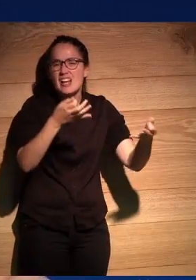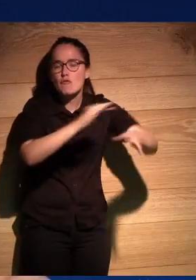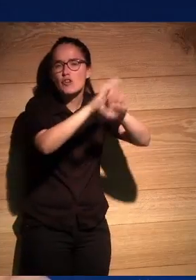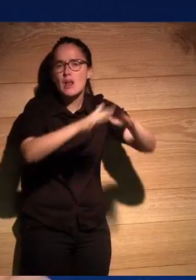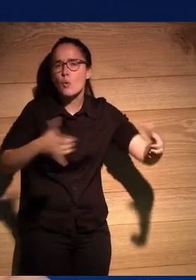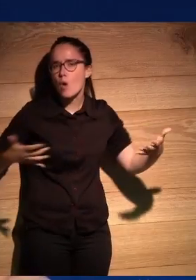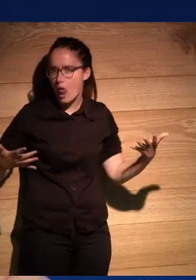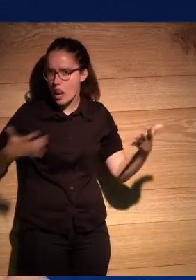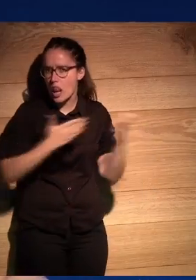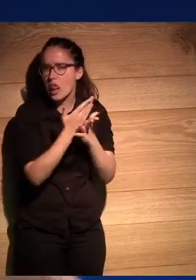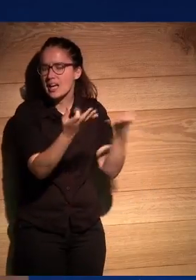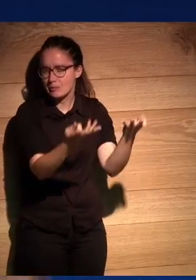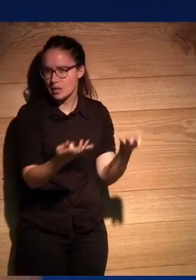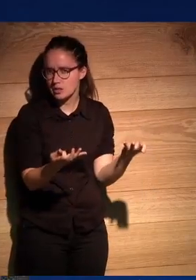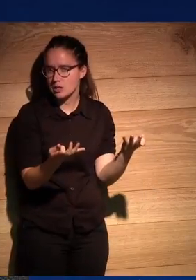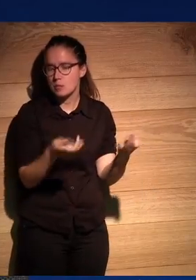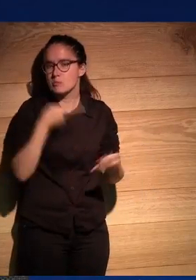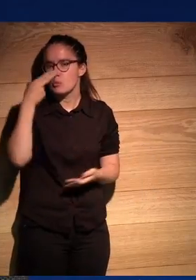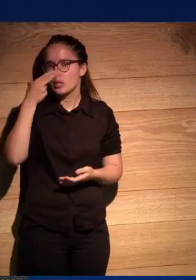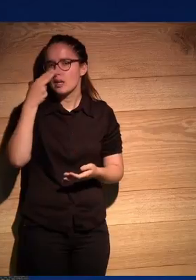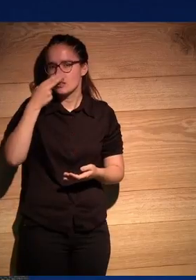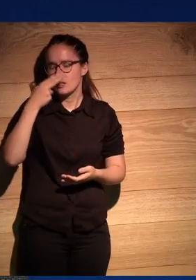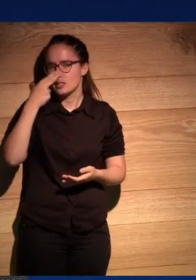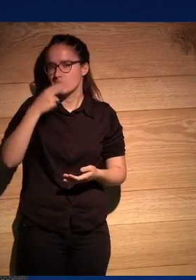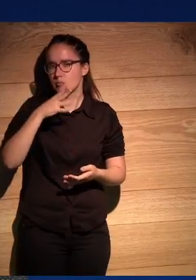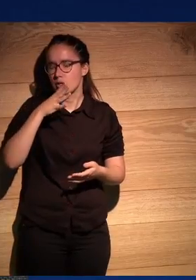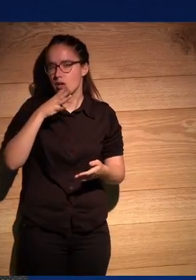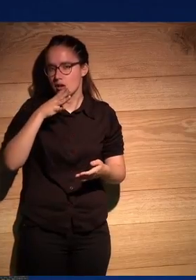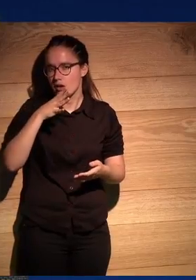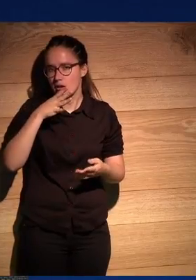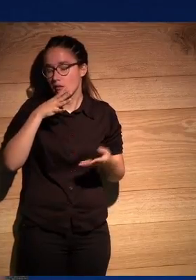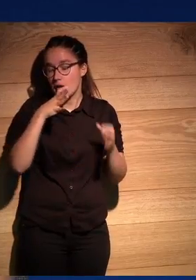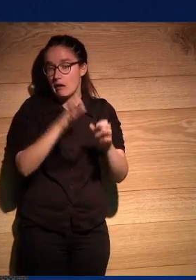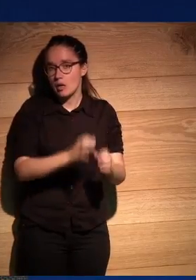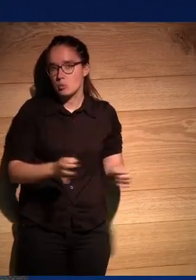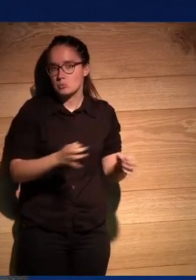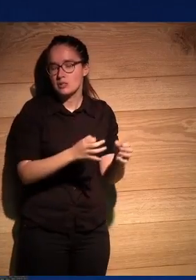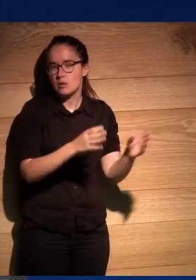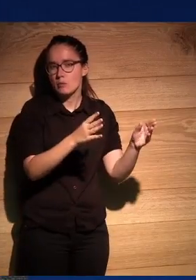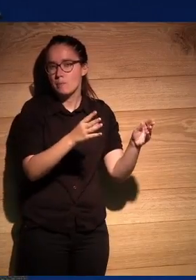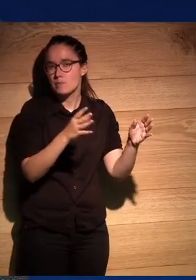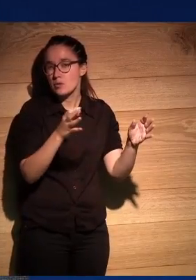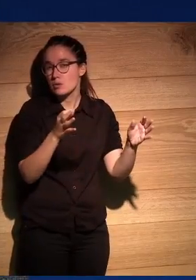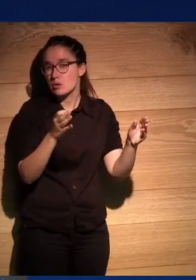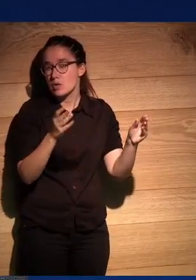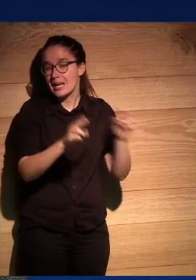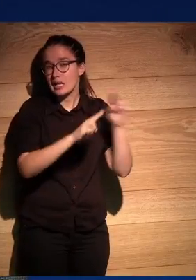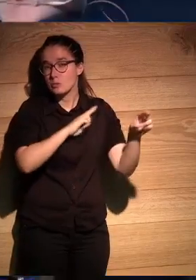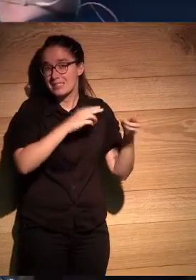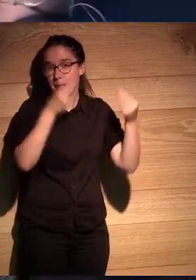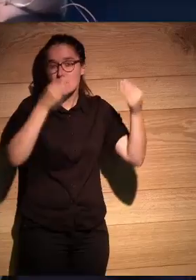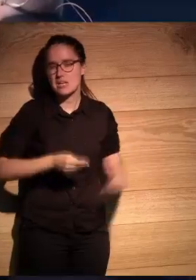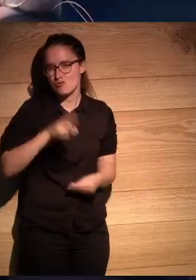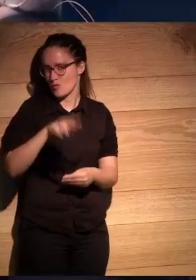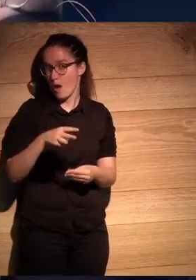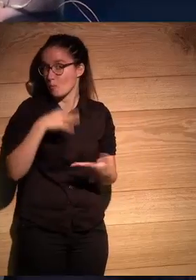y y era súper interesante porque nadie nunca nos dijo nada o sea nadie respondió bien